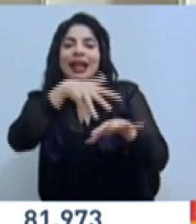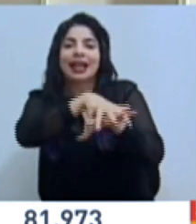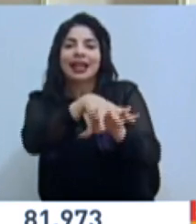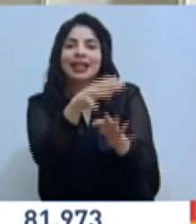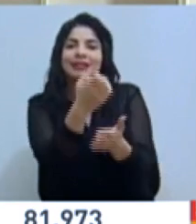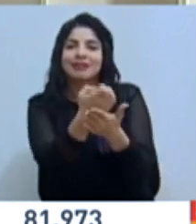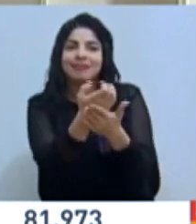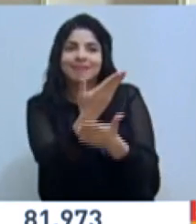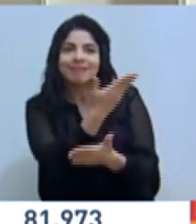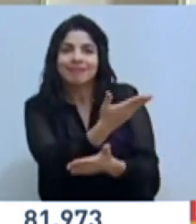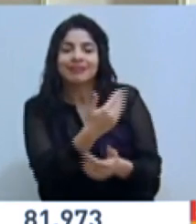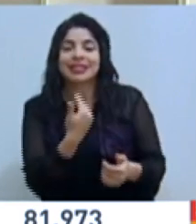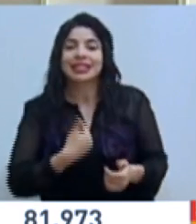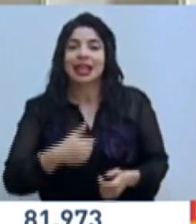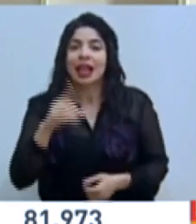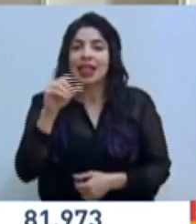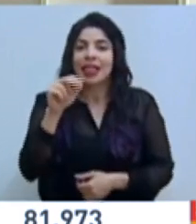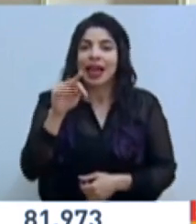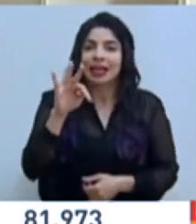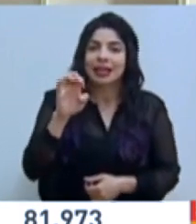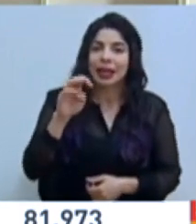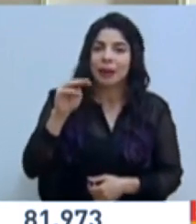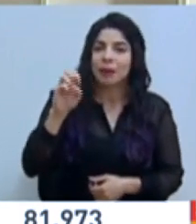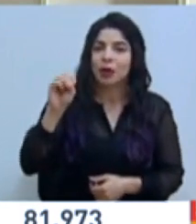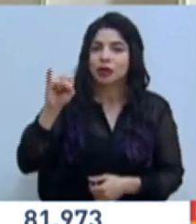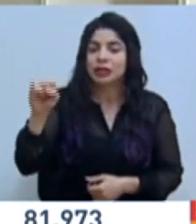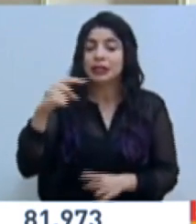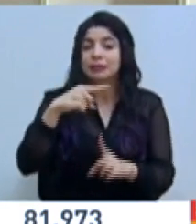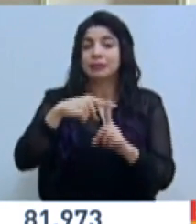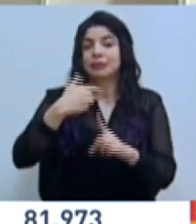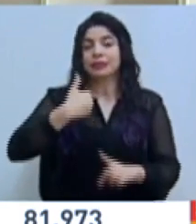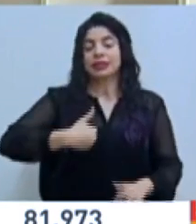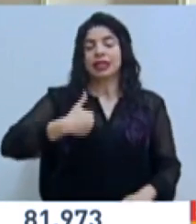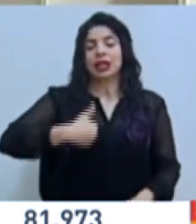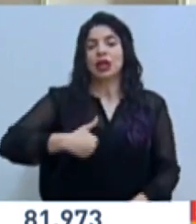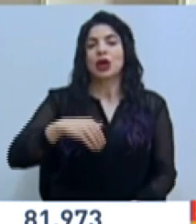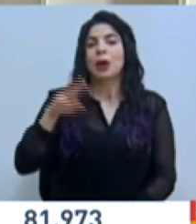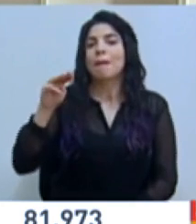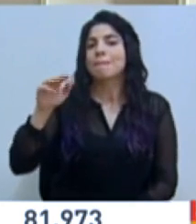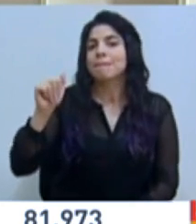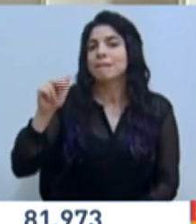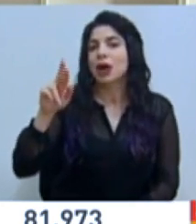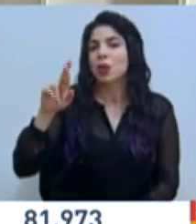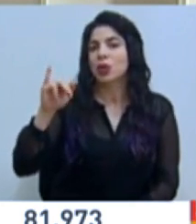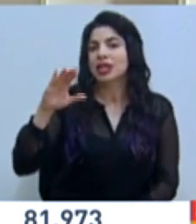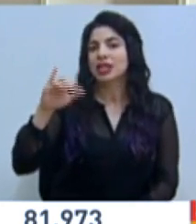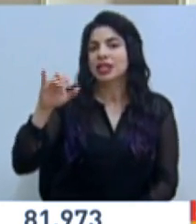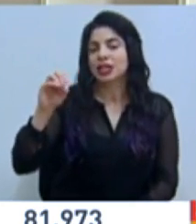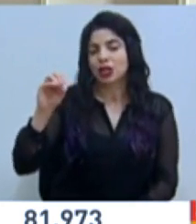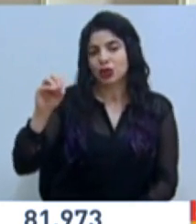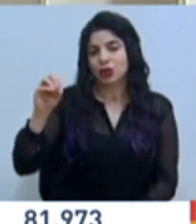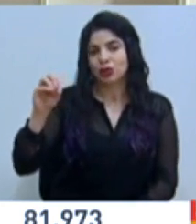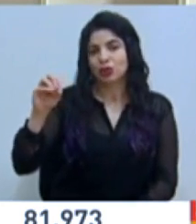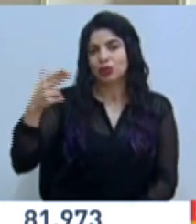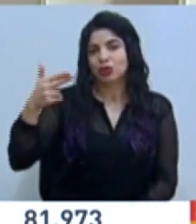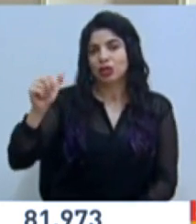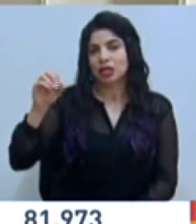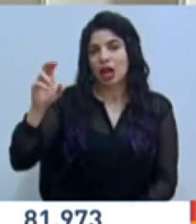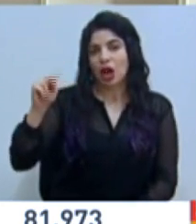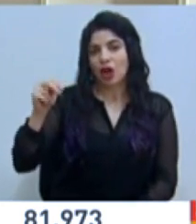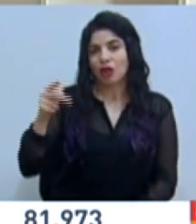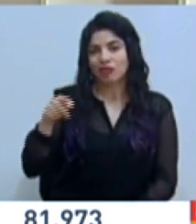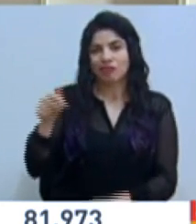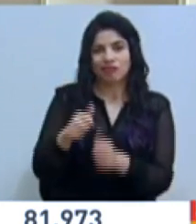Económica, tanto al señor Dante Mossi como al señor Mauricio Chacón,